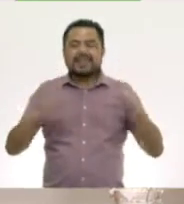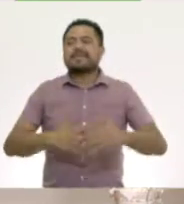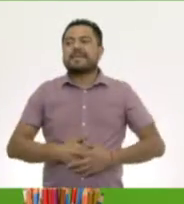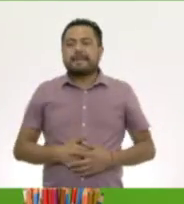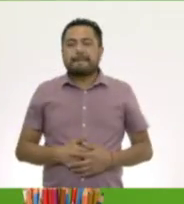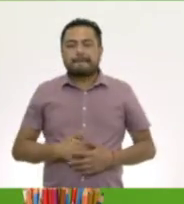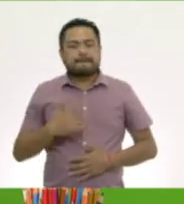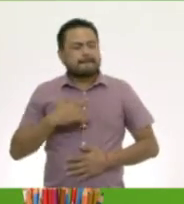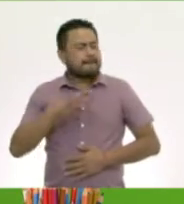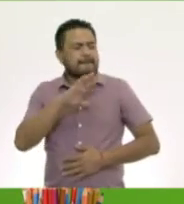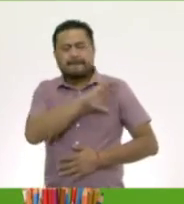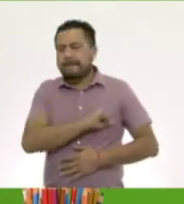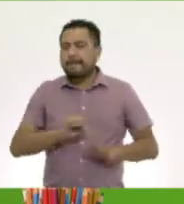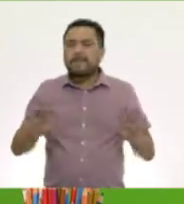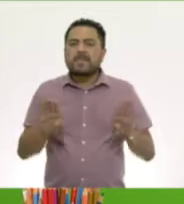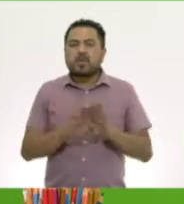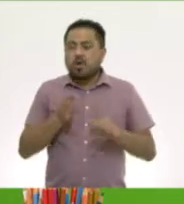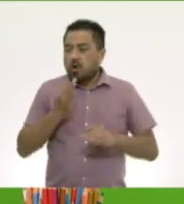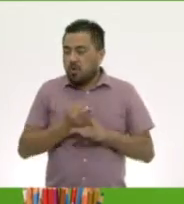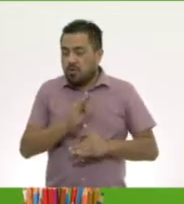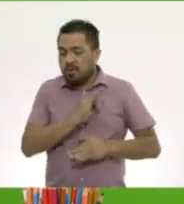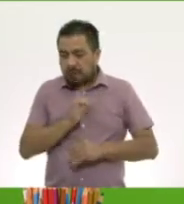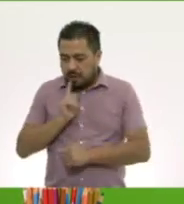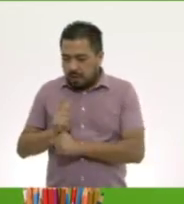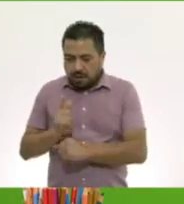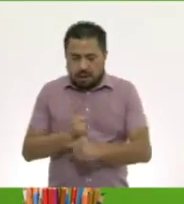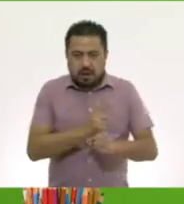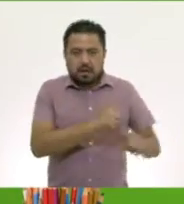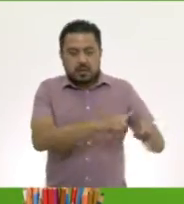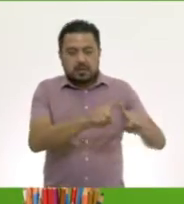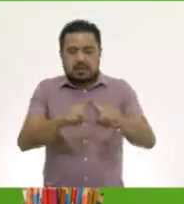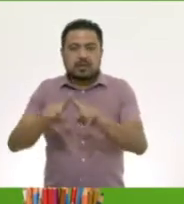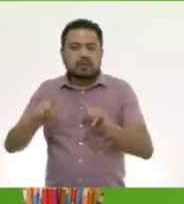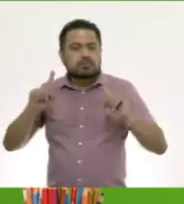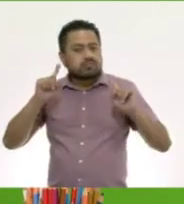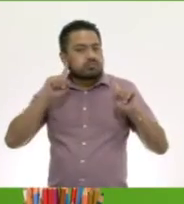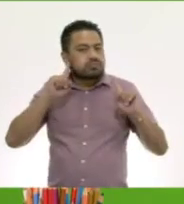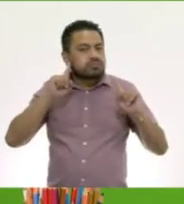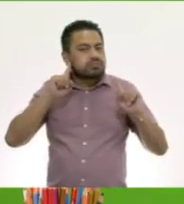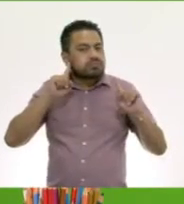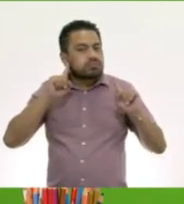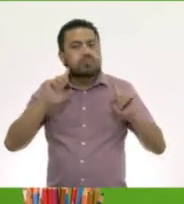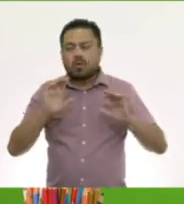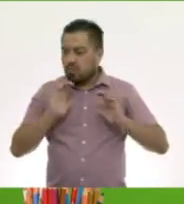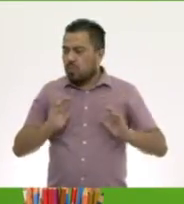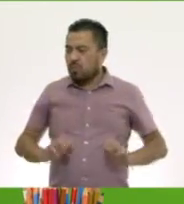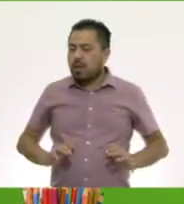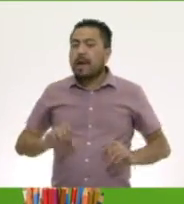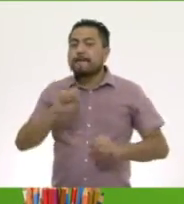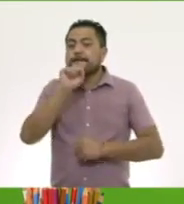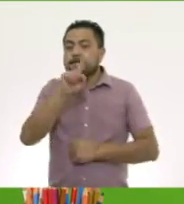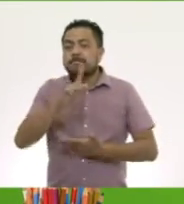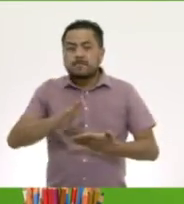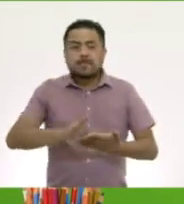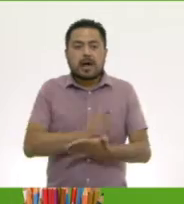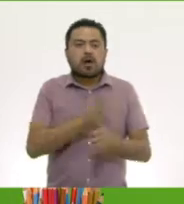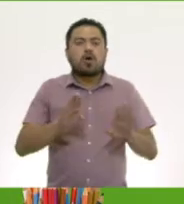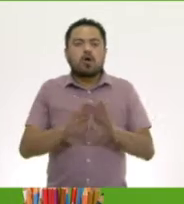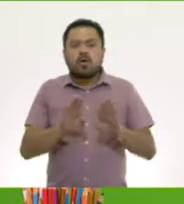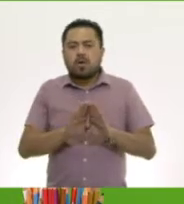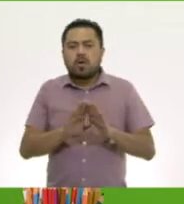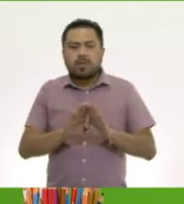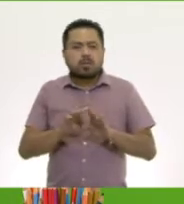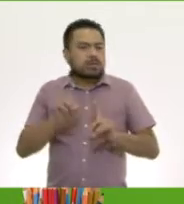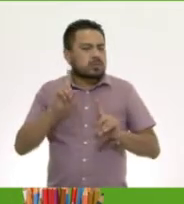Me encanta cómo hemos podido descubrir los diferentes sonidos que hace nuestro cuerpo y además cómo hemos